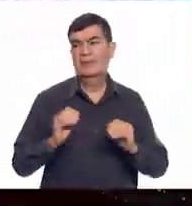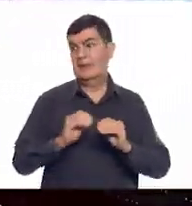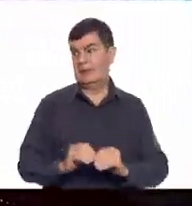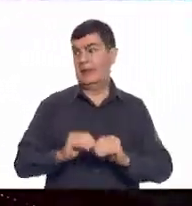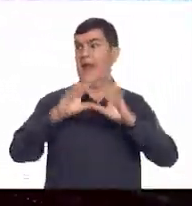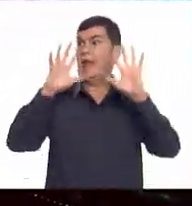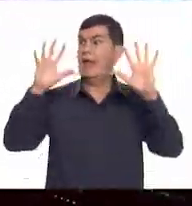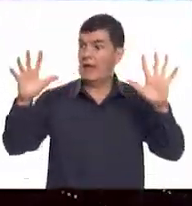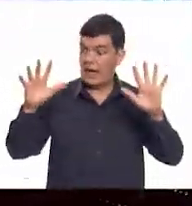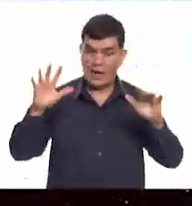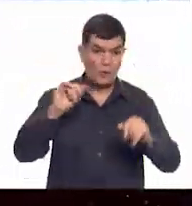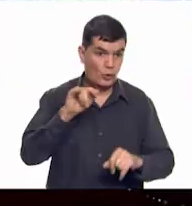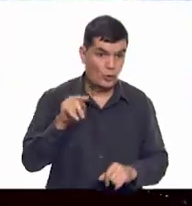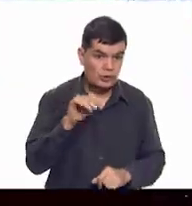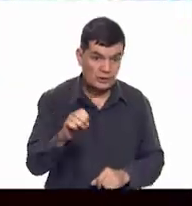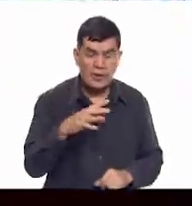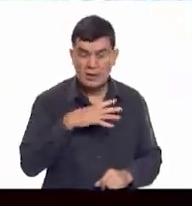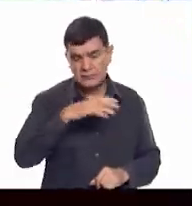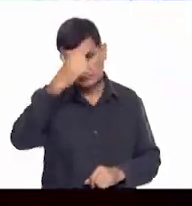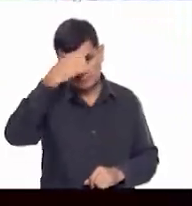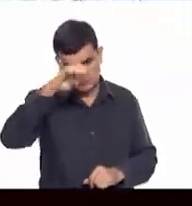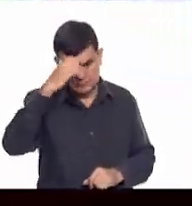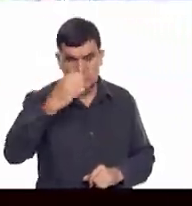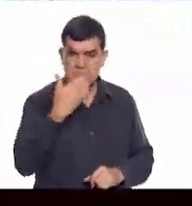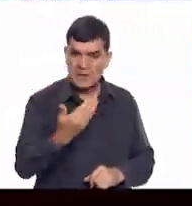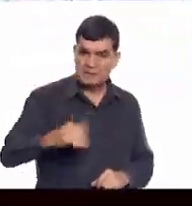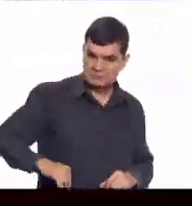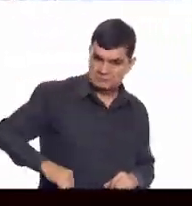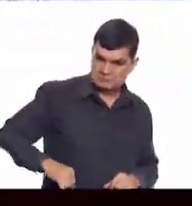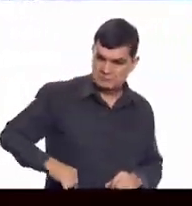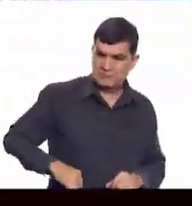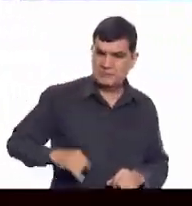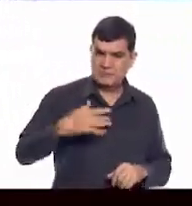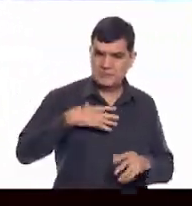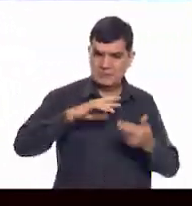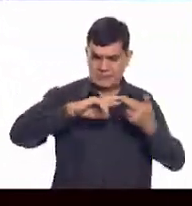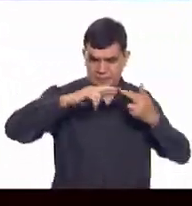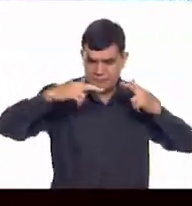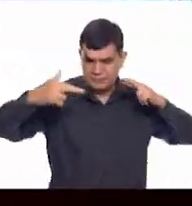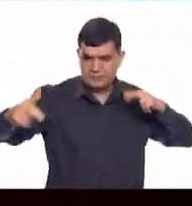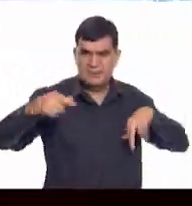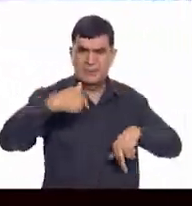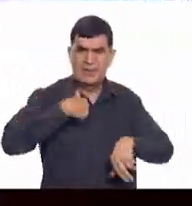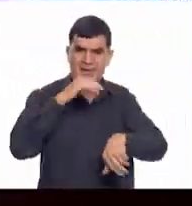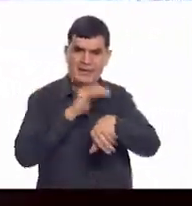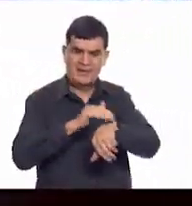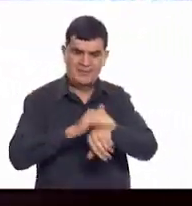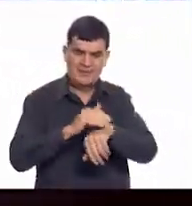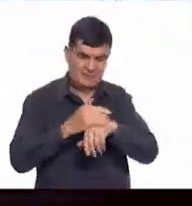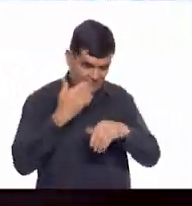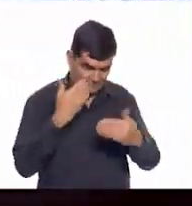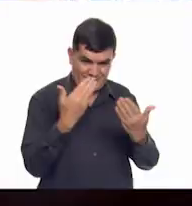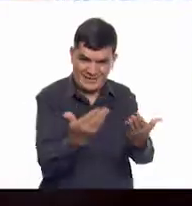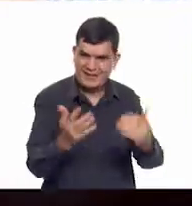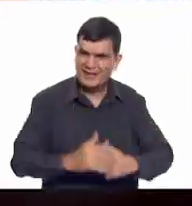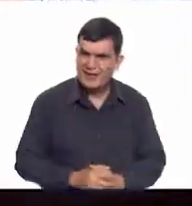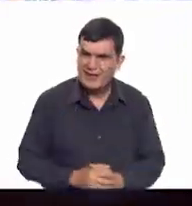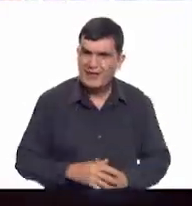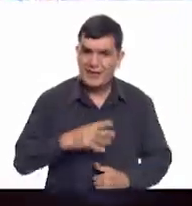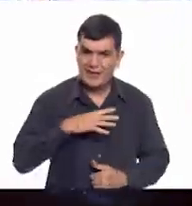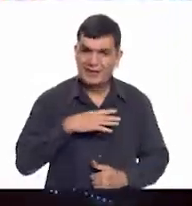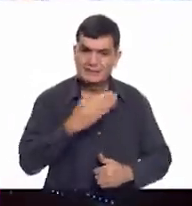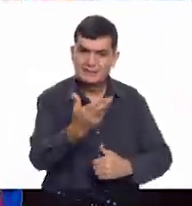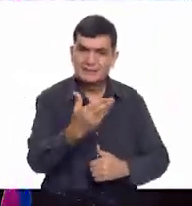¡Claro, José! Estas experiencias que interesantes. Mira, el tejido de nuestro amigo, mira nada más cómo está.